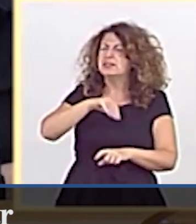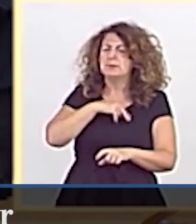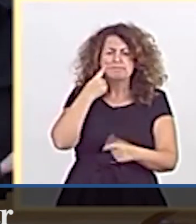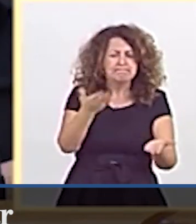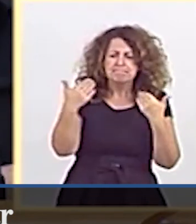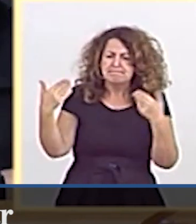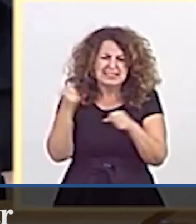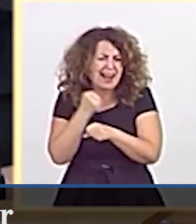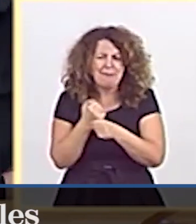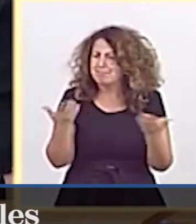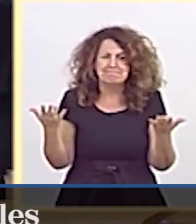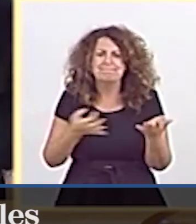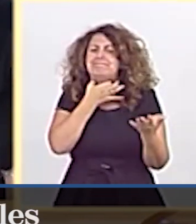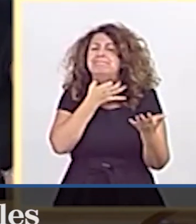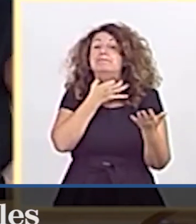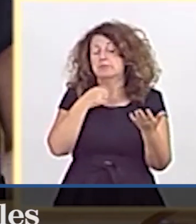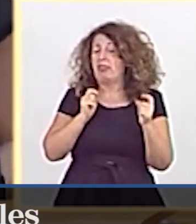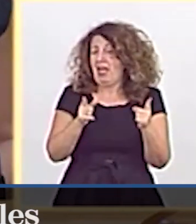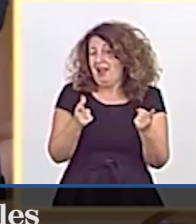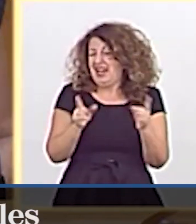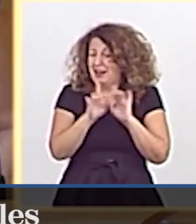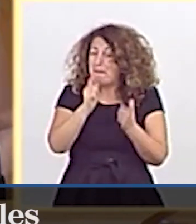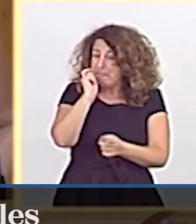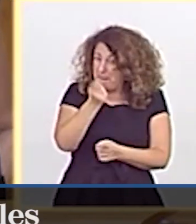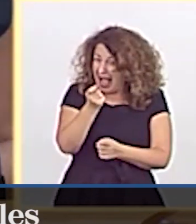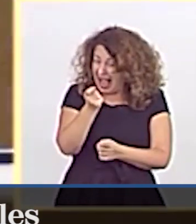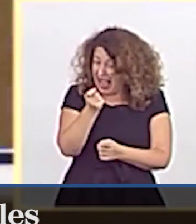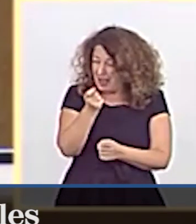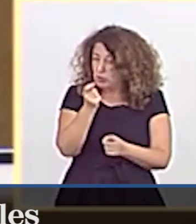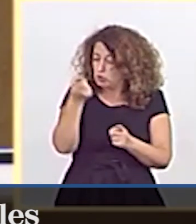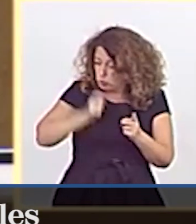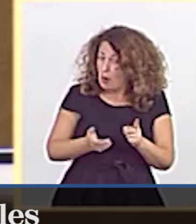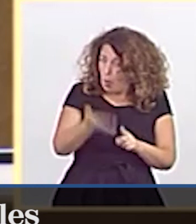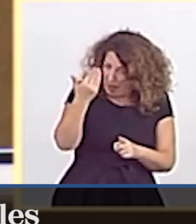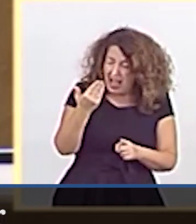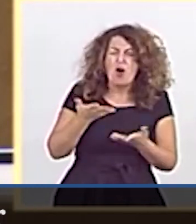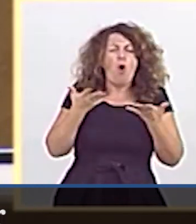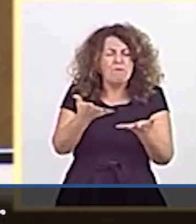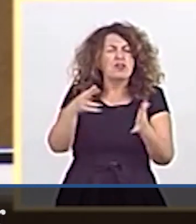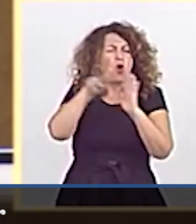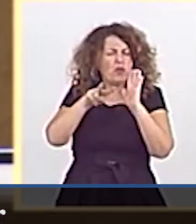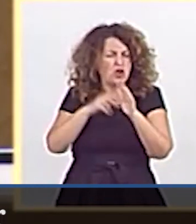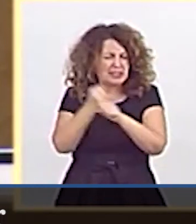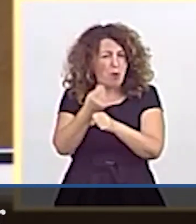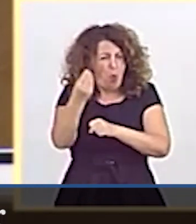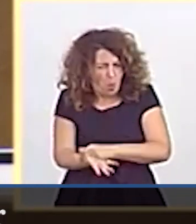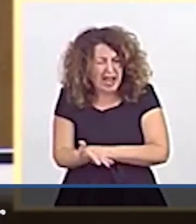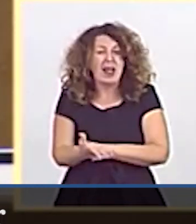trabajadores y trabajadoras, le doy una pista. Páguenles más, ofrezcales mejores condiciones de trabajo,